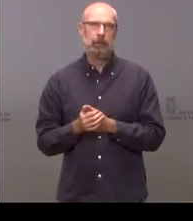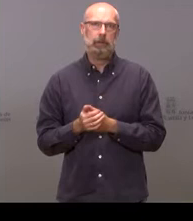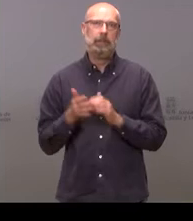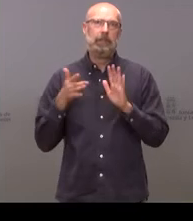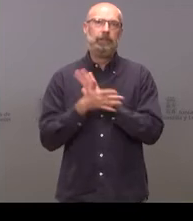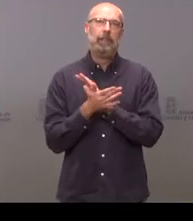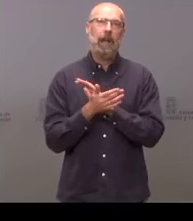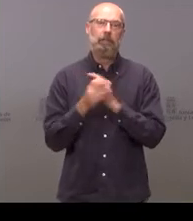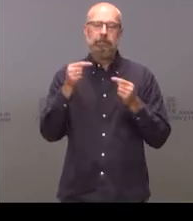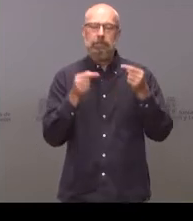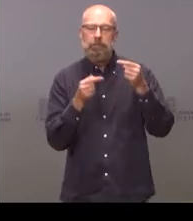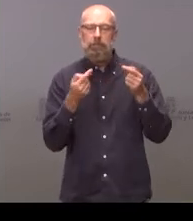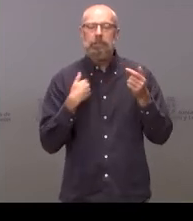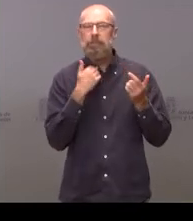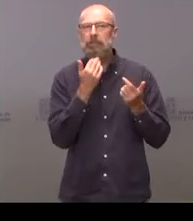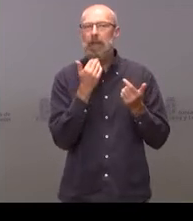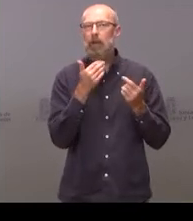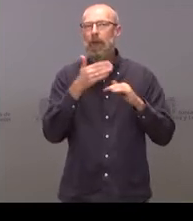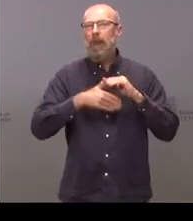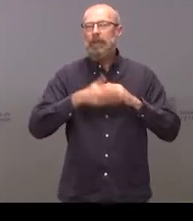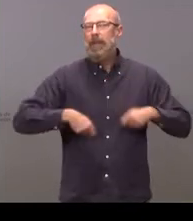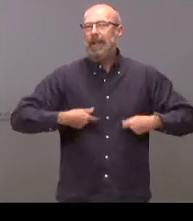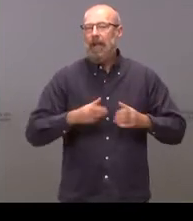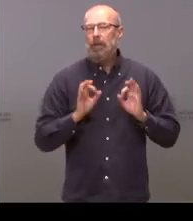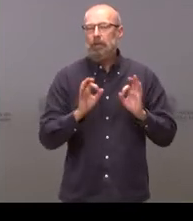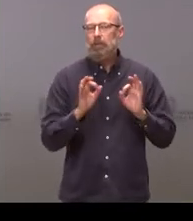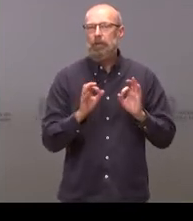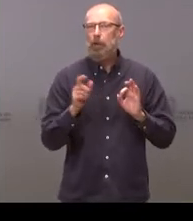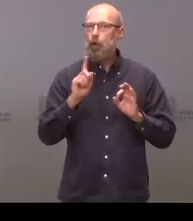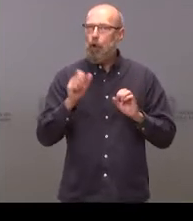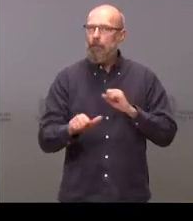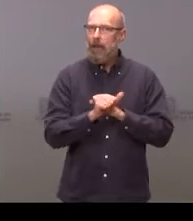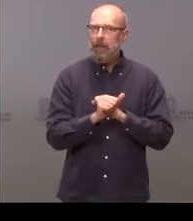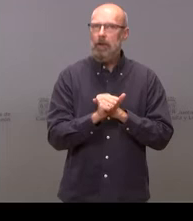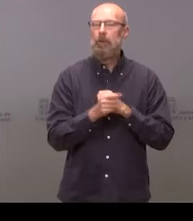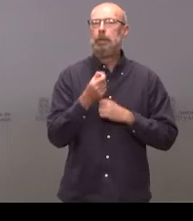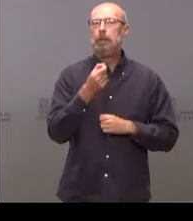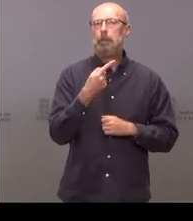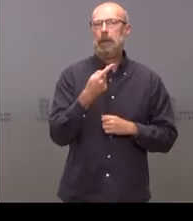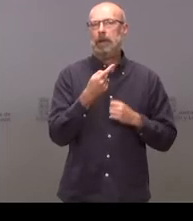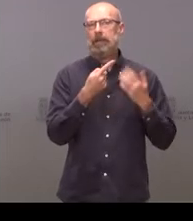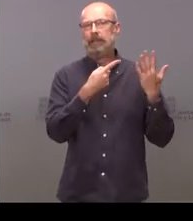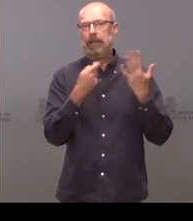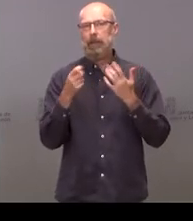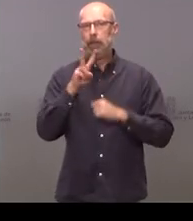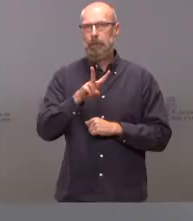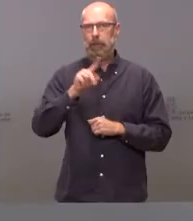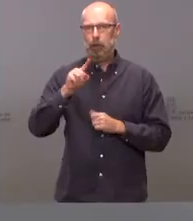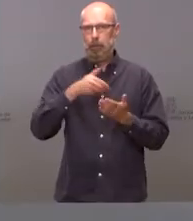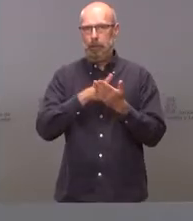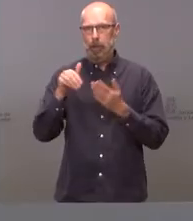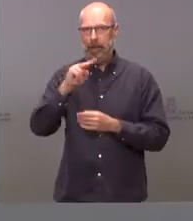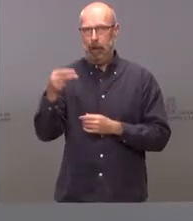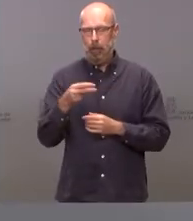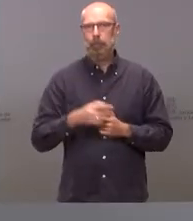millones de euros para alcanzar finalmente un límite de gasto no financiero de 1.621 millones de euros.